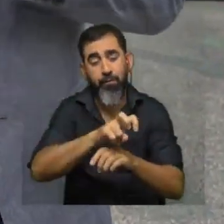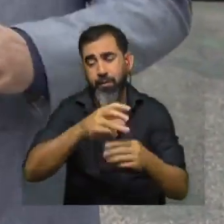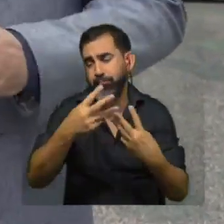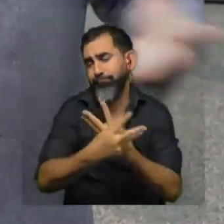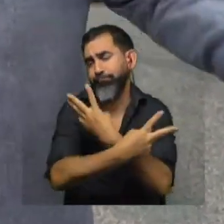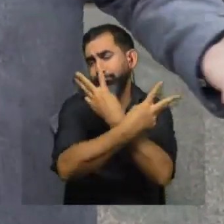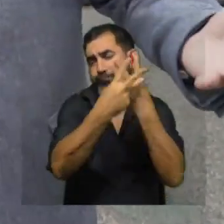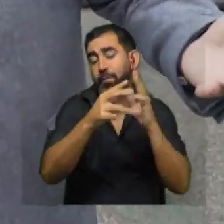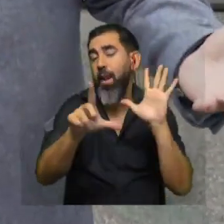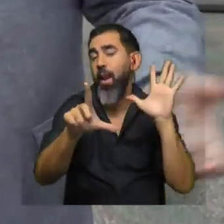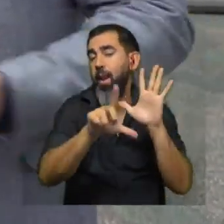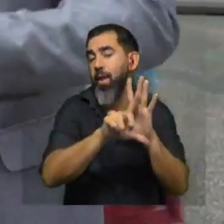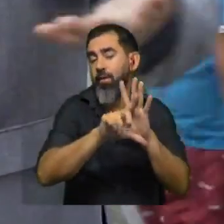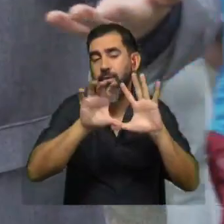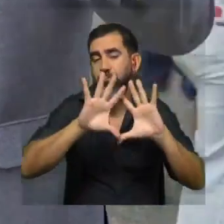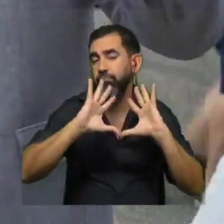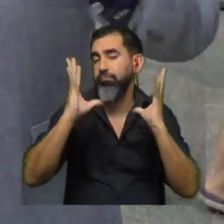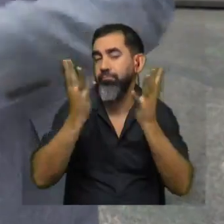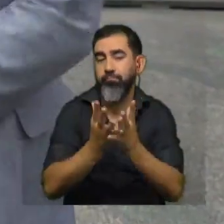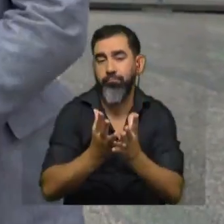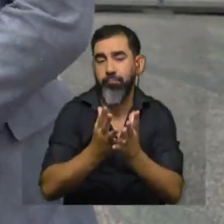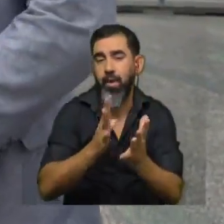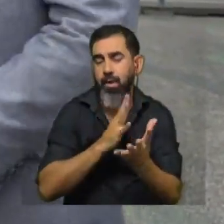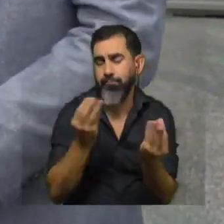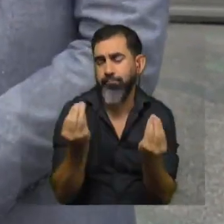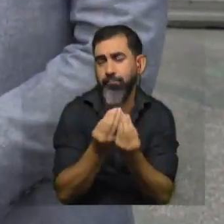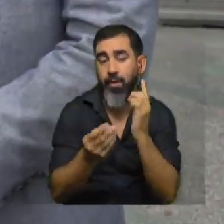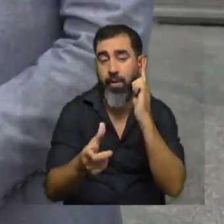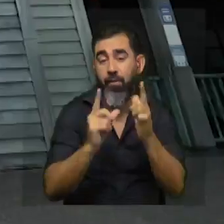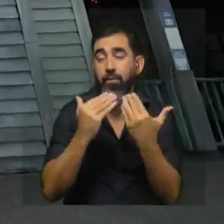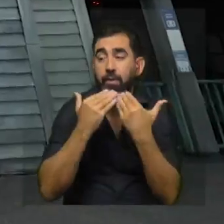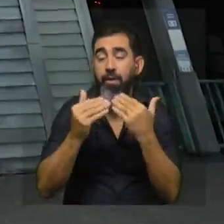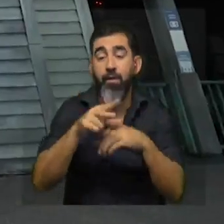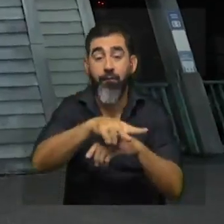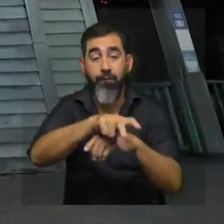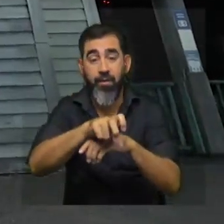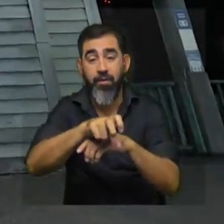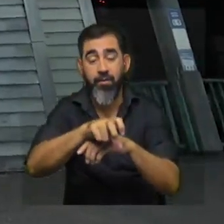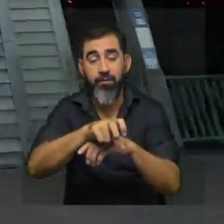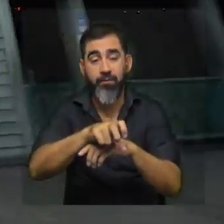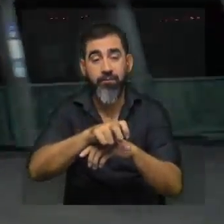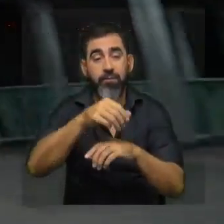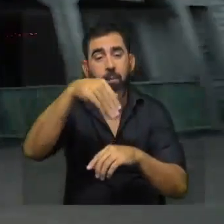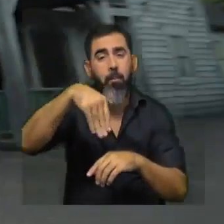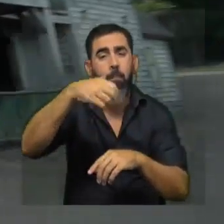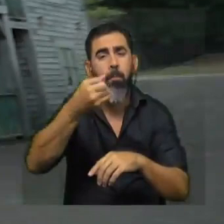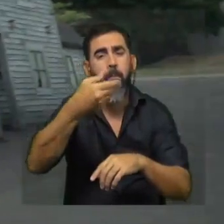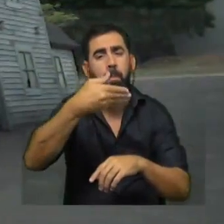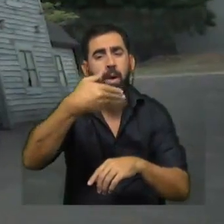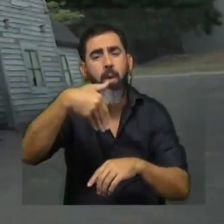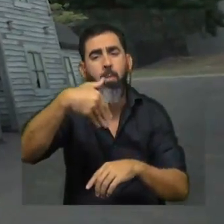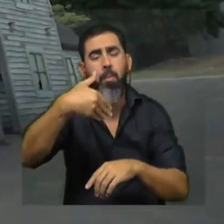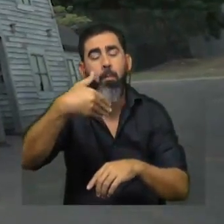son las leyes fundamentales del universo así que acá hay muchísima física nos divertimos gracias a la física entonces ¿y en el mambo qué encontramos?